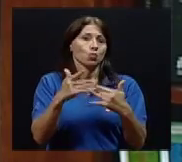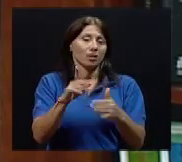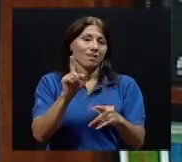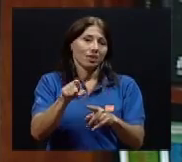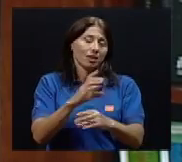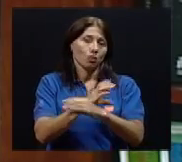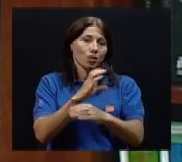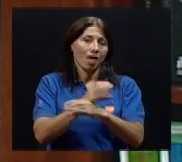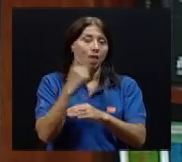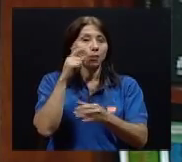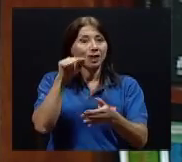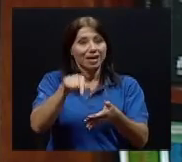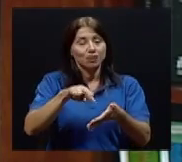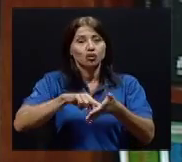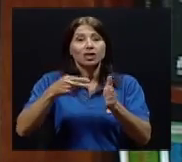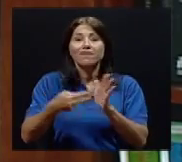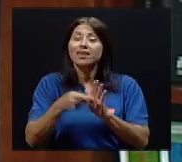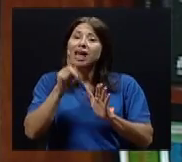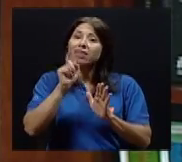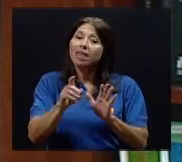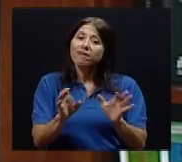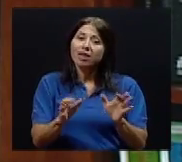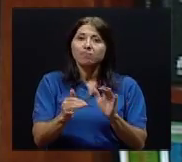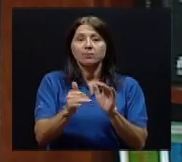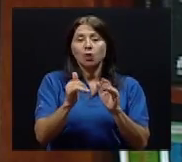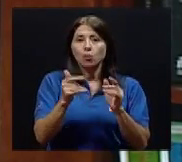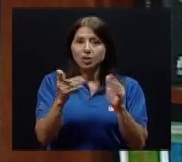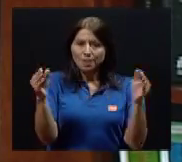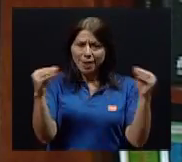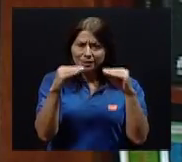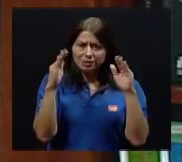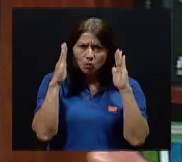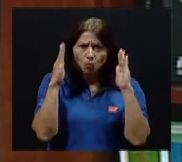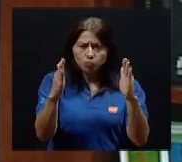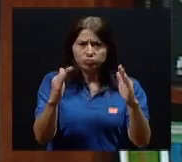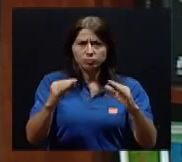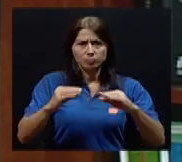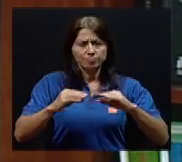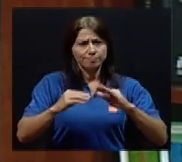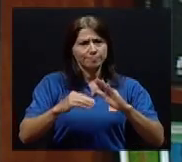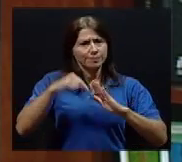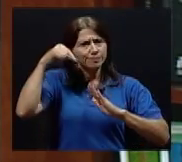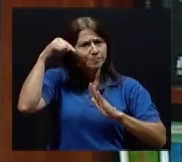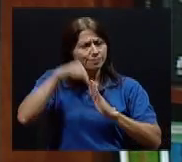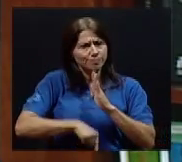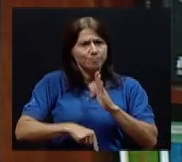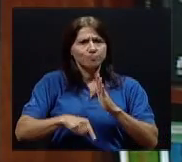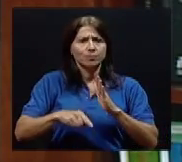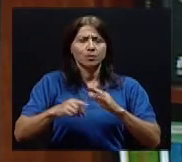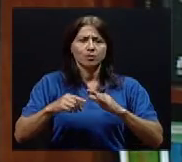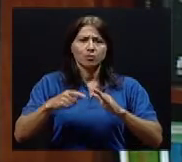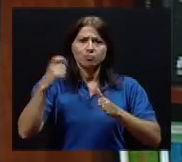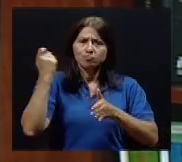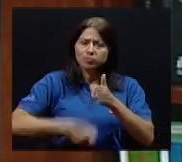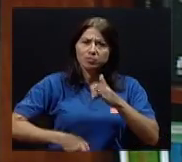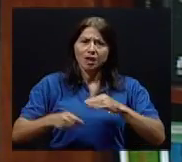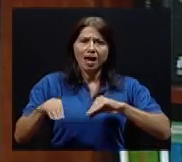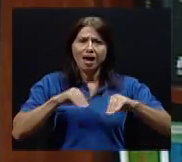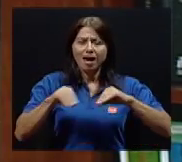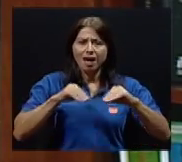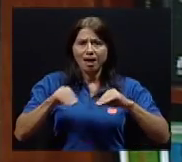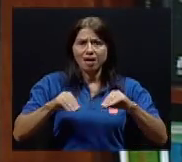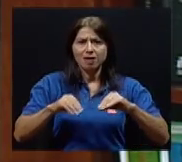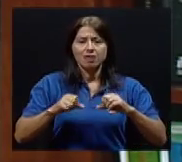a un rendimiento deportivo, a la competición, al alto rendimiento. Actividad física, como les decía, es todo lo que implica un gasto